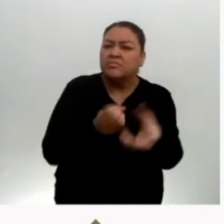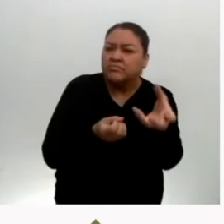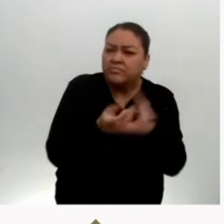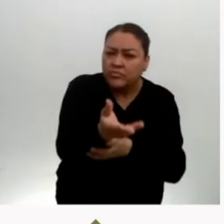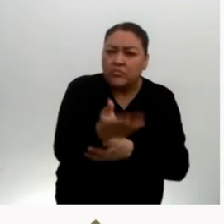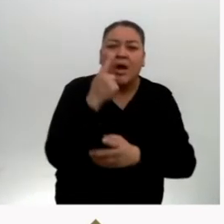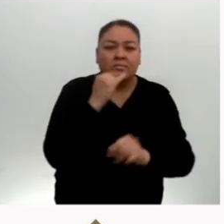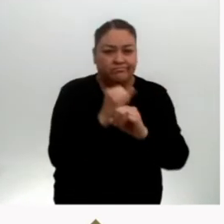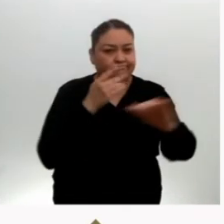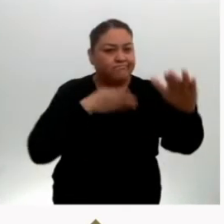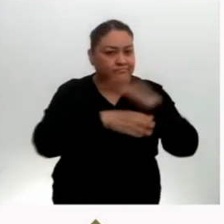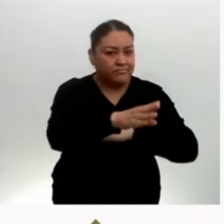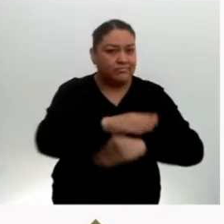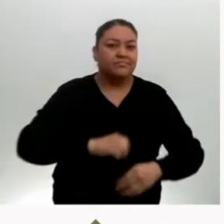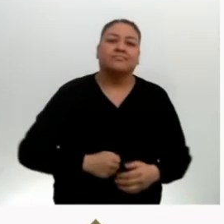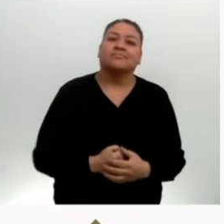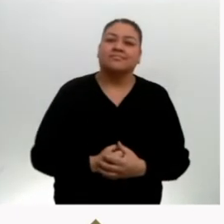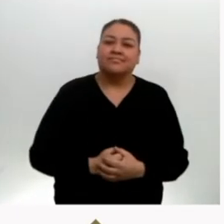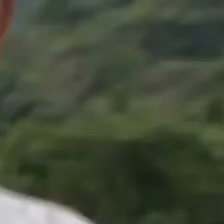programa.